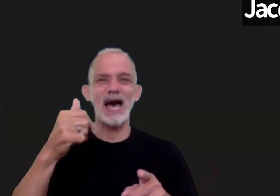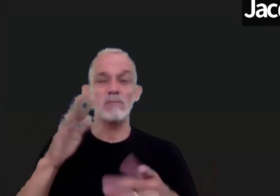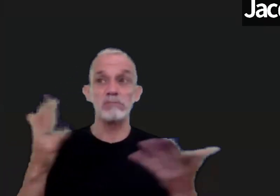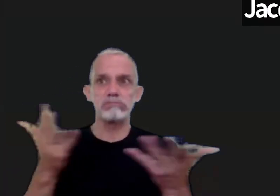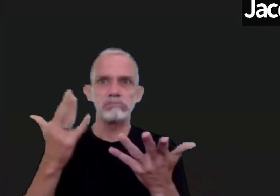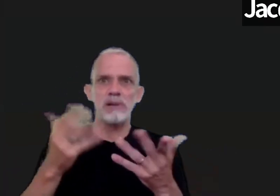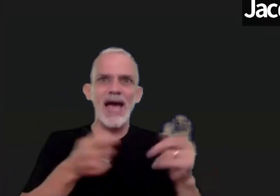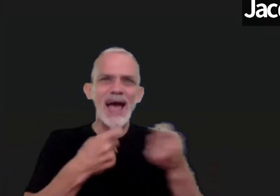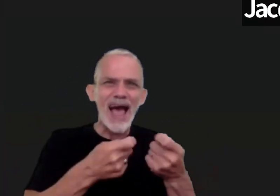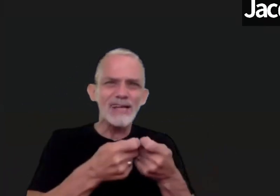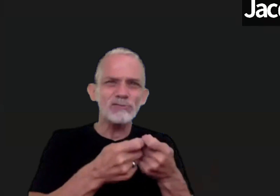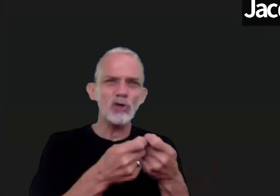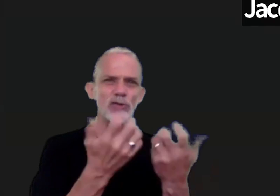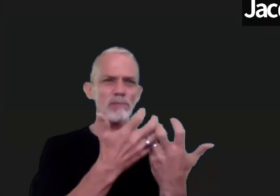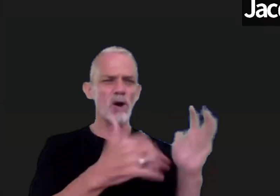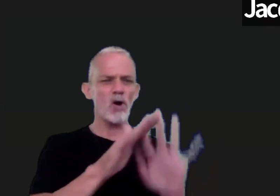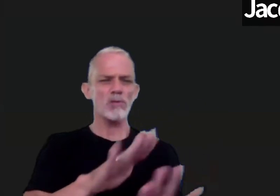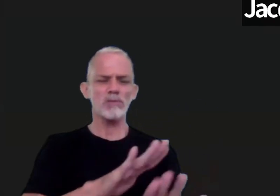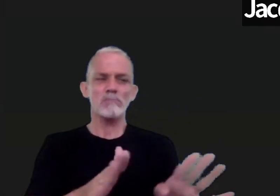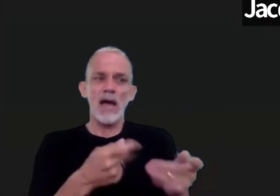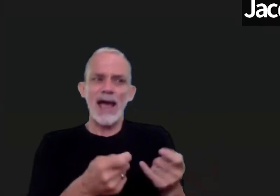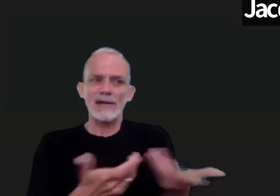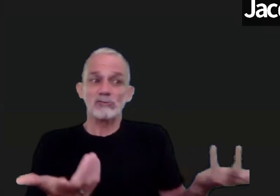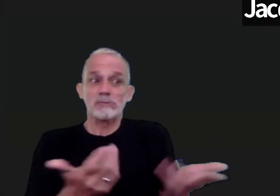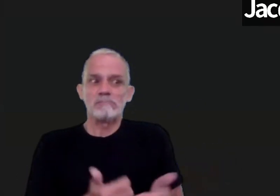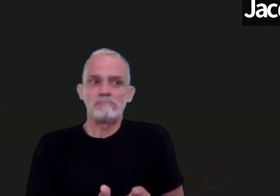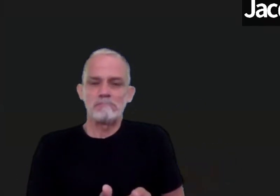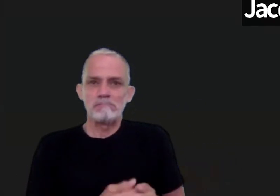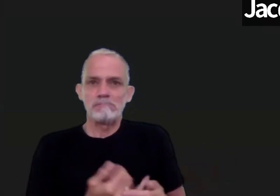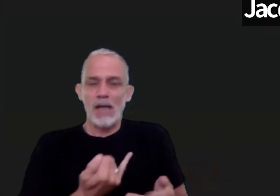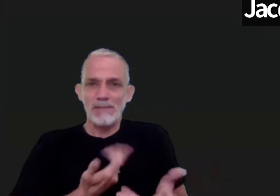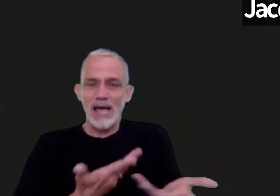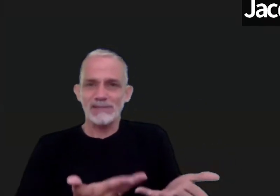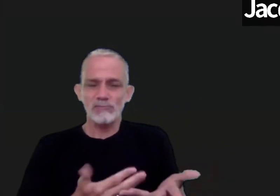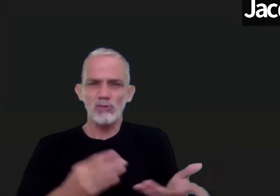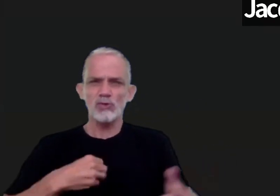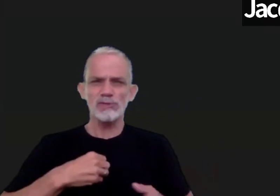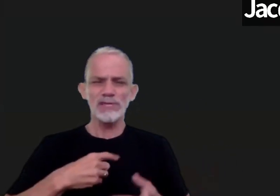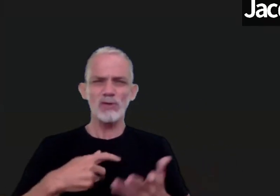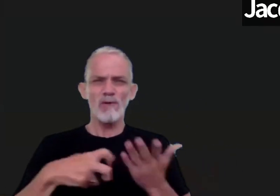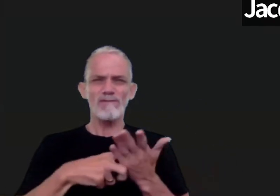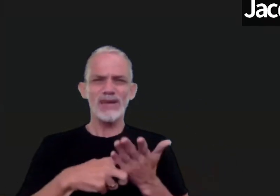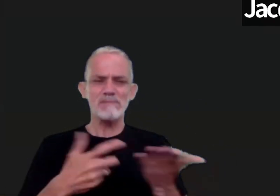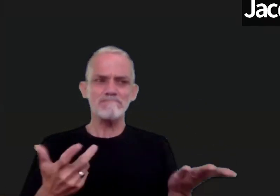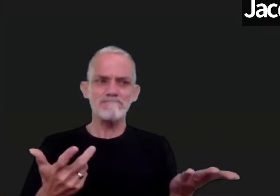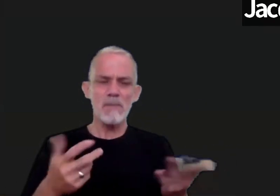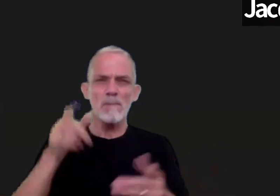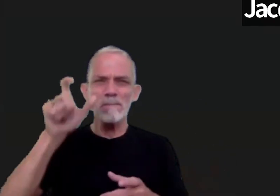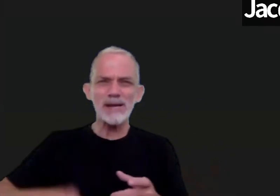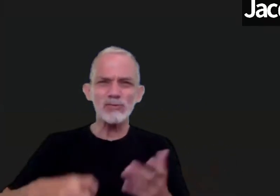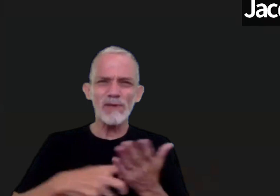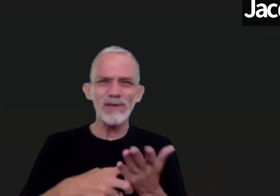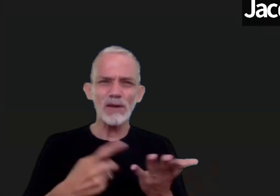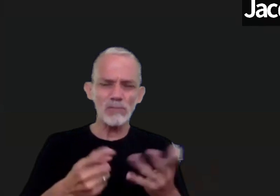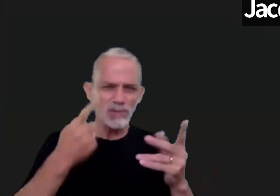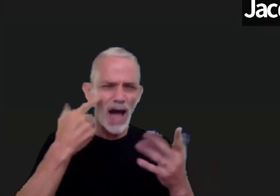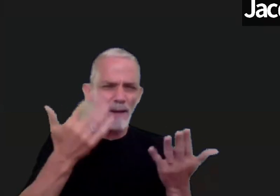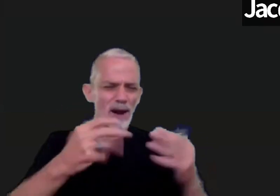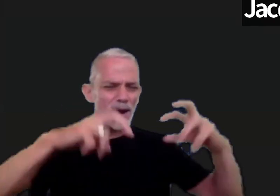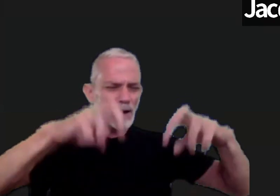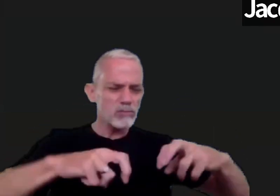reestructuración que siento que el fiscalizador va a tener que sentarse a